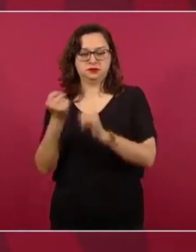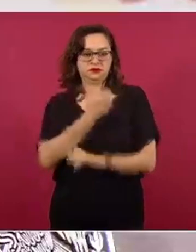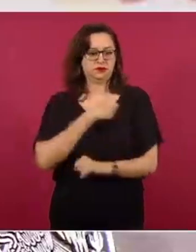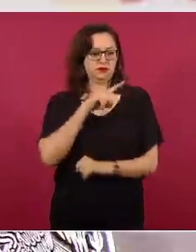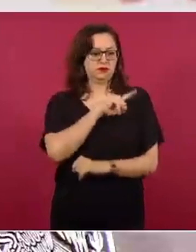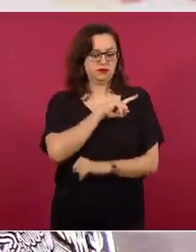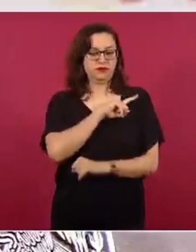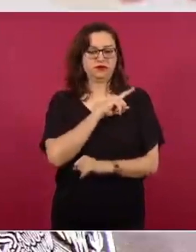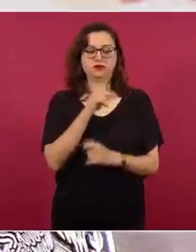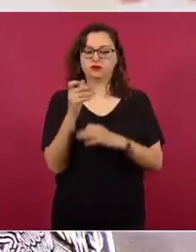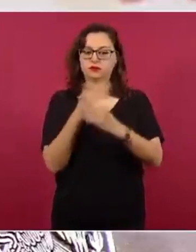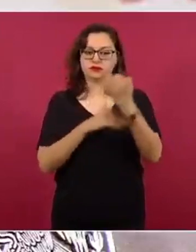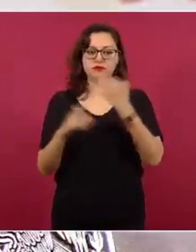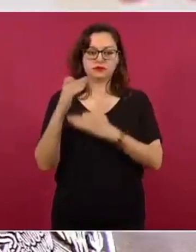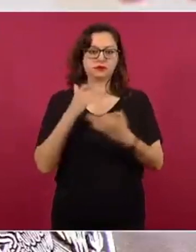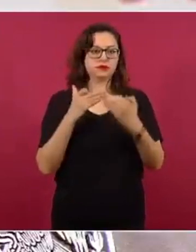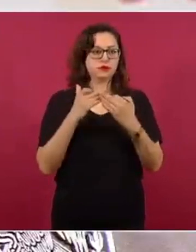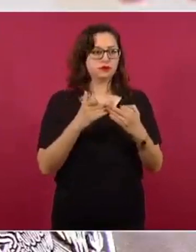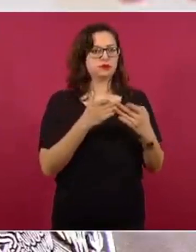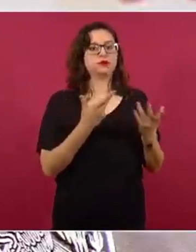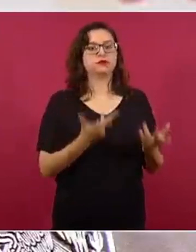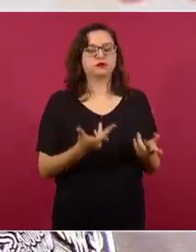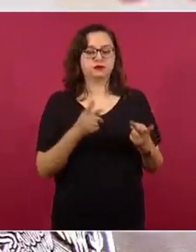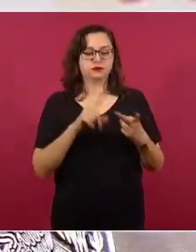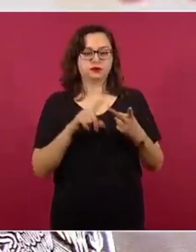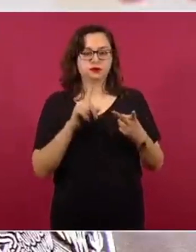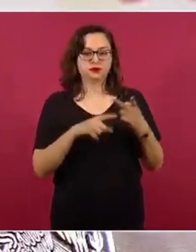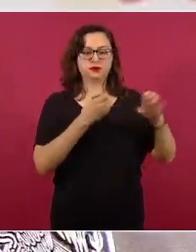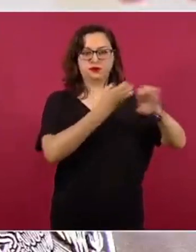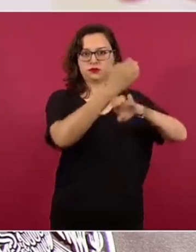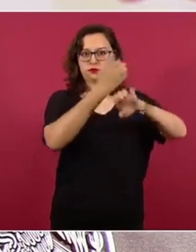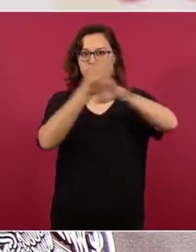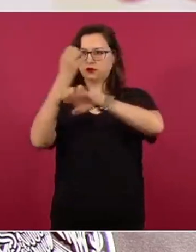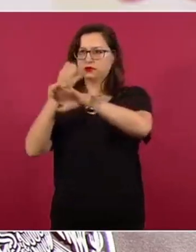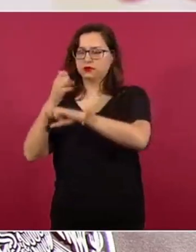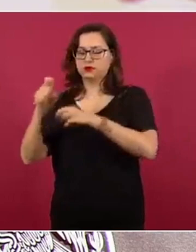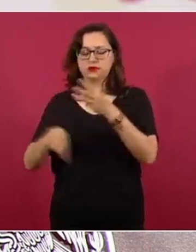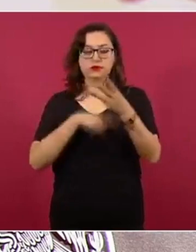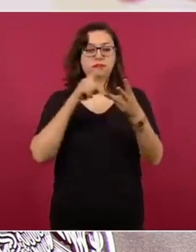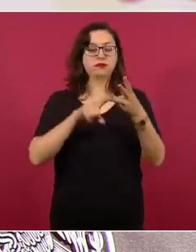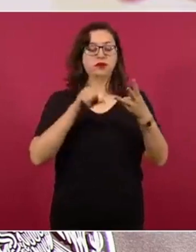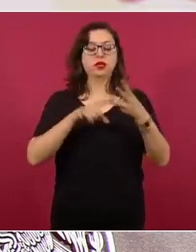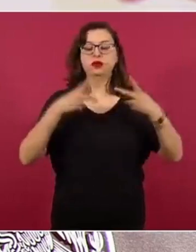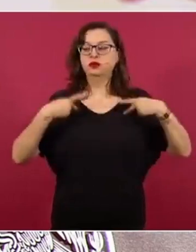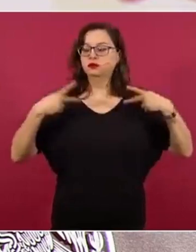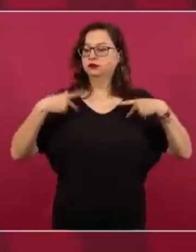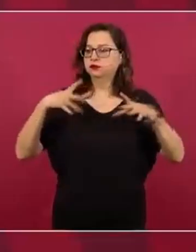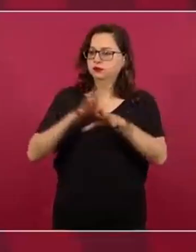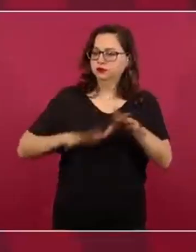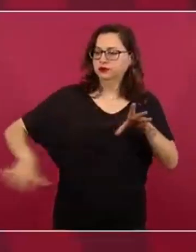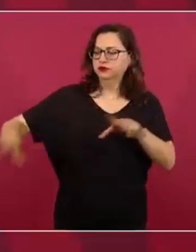de los estados, la autoridad federal y desde luego la participación de la población para lograr esta